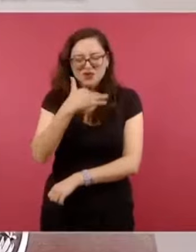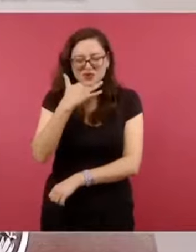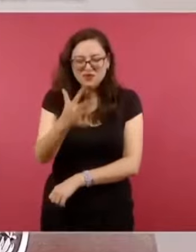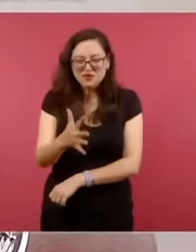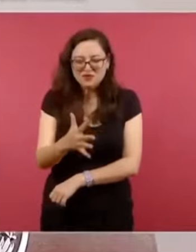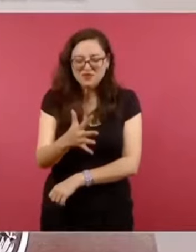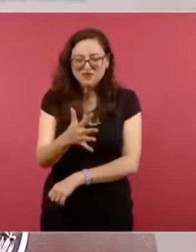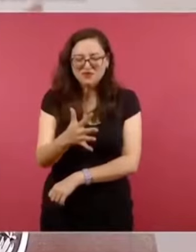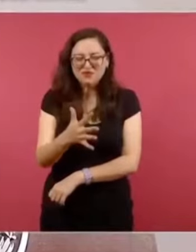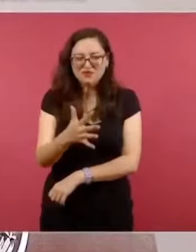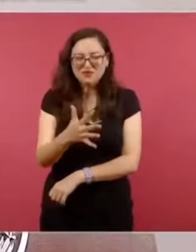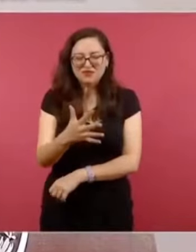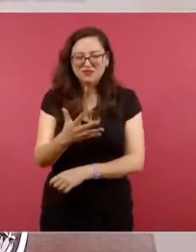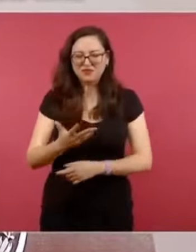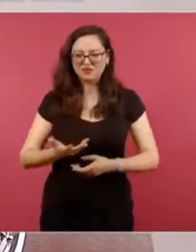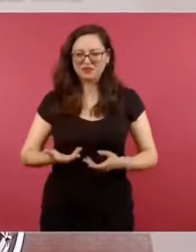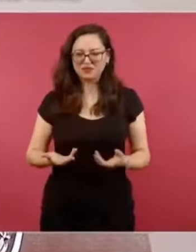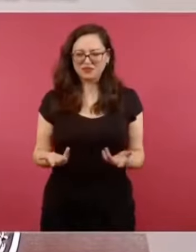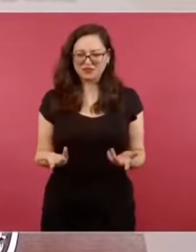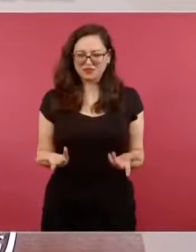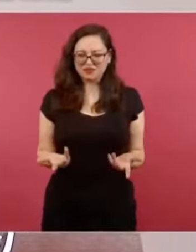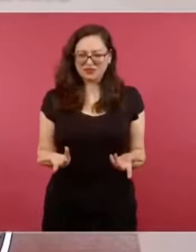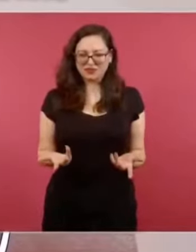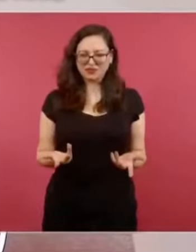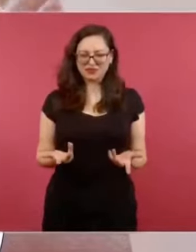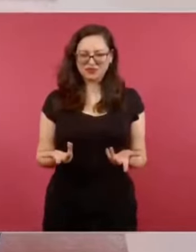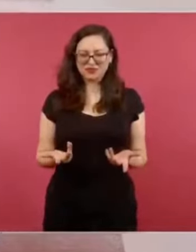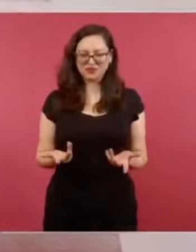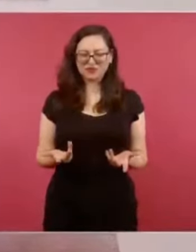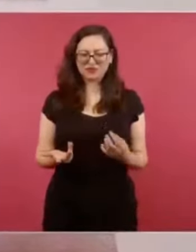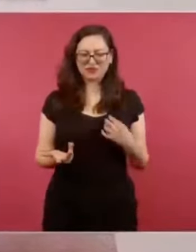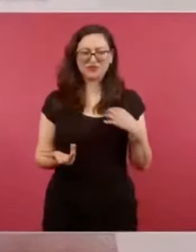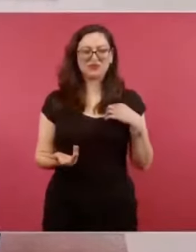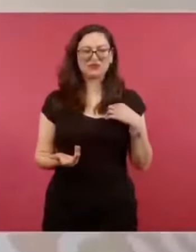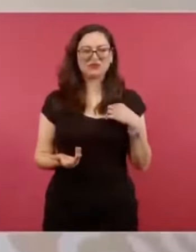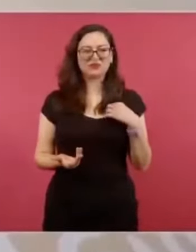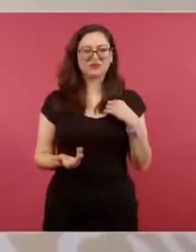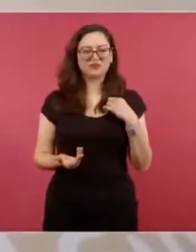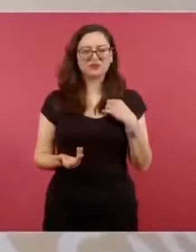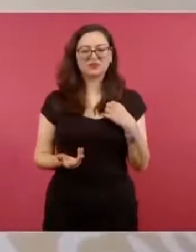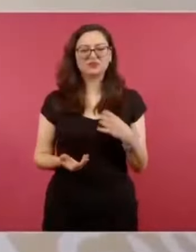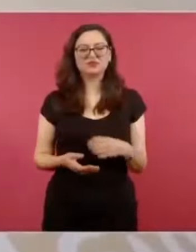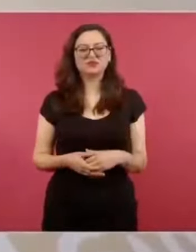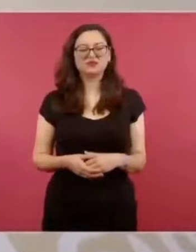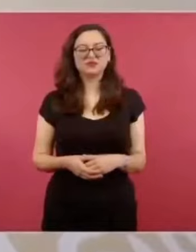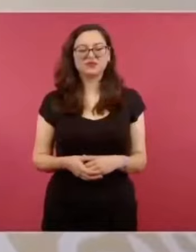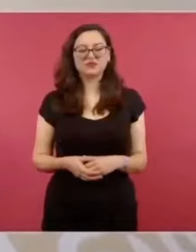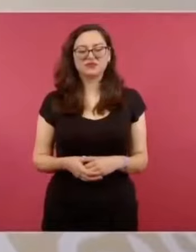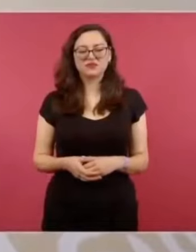Y luego, ¿cómo usan